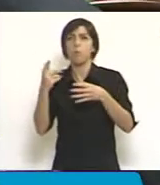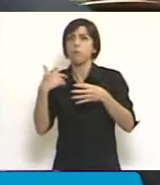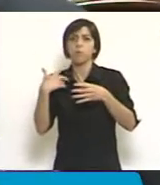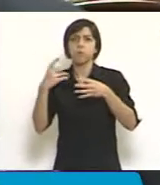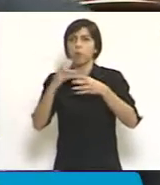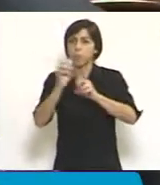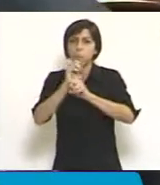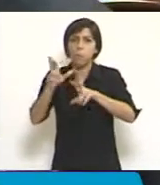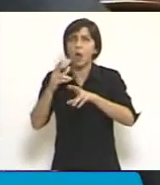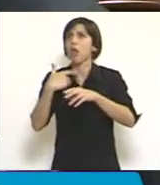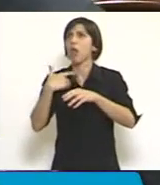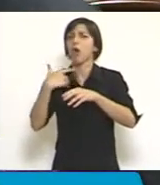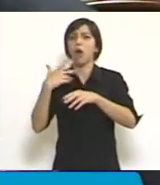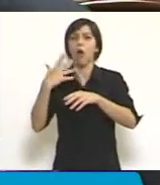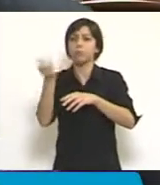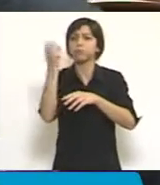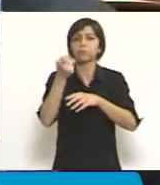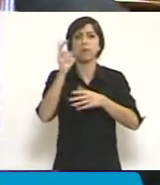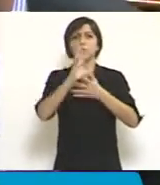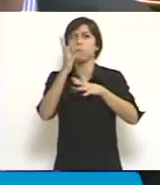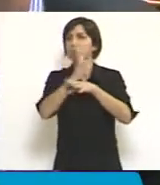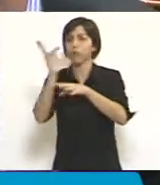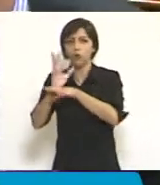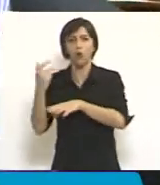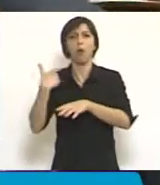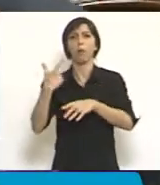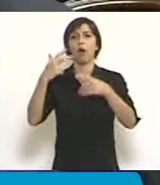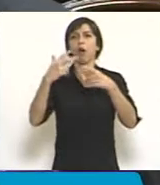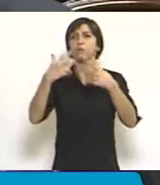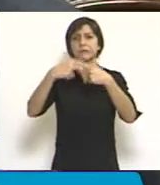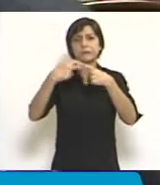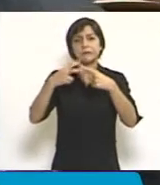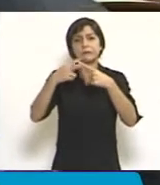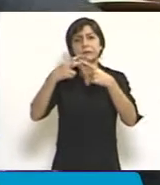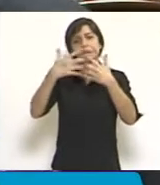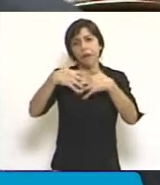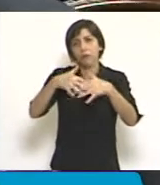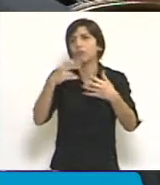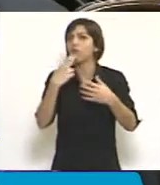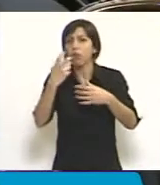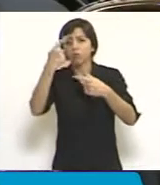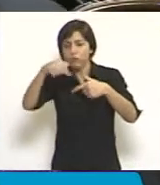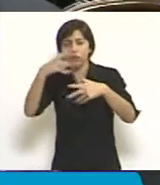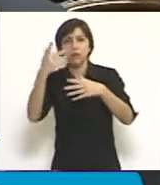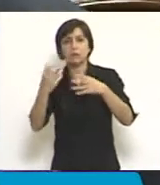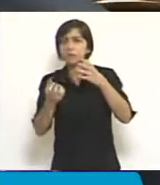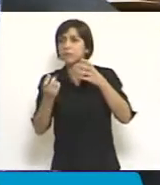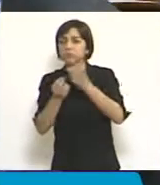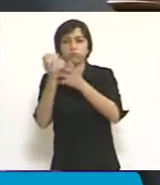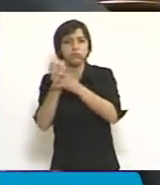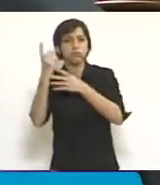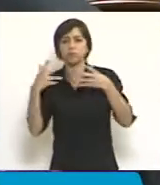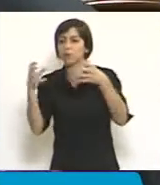deslocalizan, el delito muta, la circulación del capital favorece a las economías delictivas,